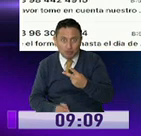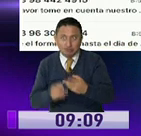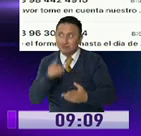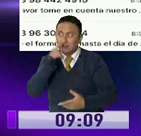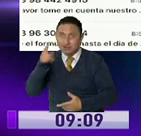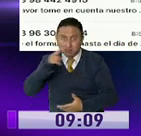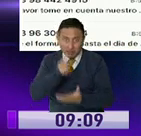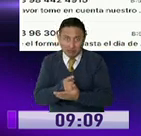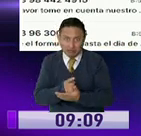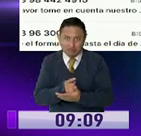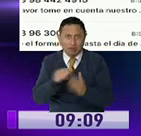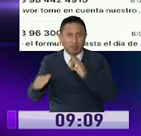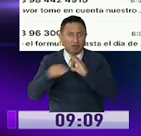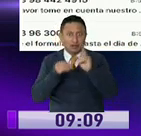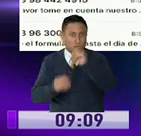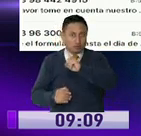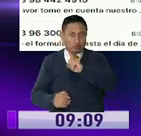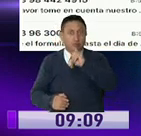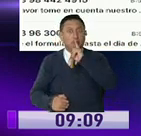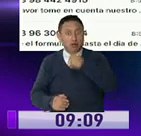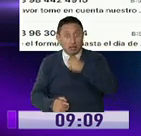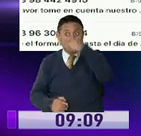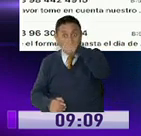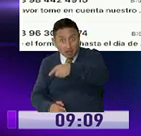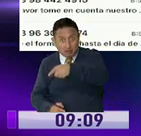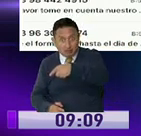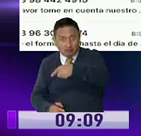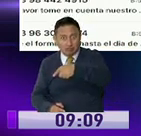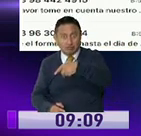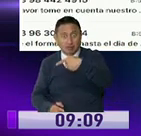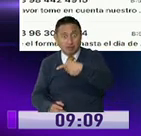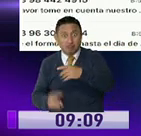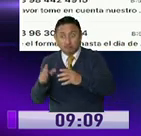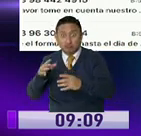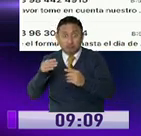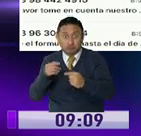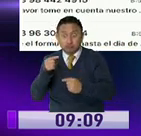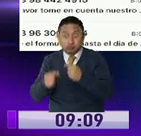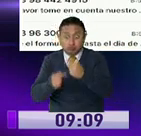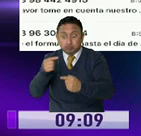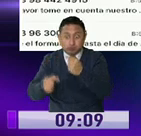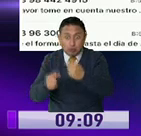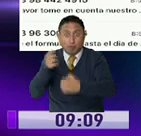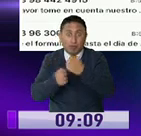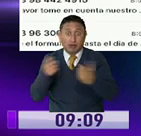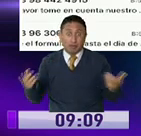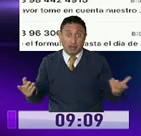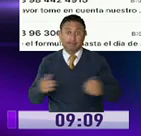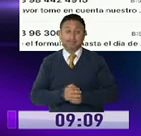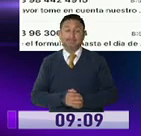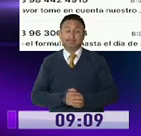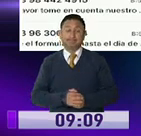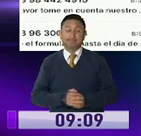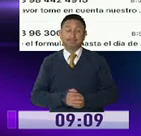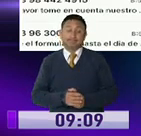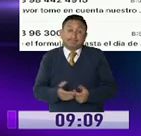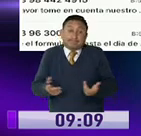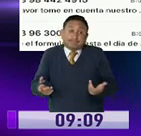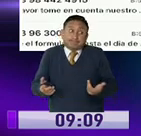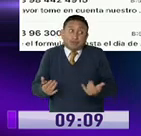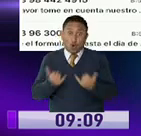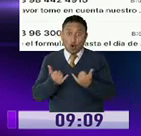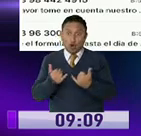sabe que son, no le escriba, porque créame, eso es una bola. Está prohibido. Y de ser el caso, eso está